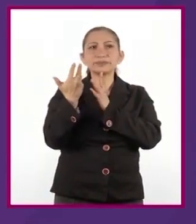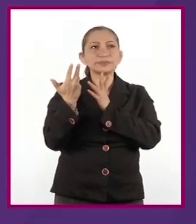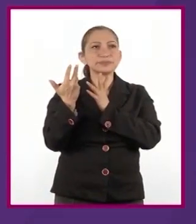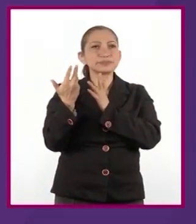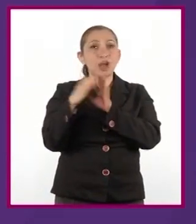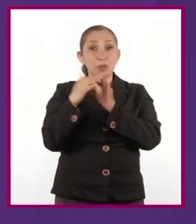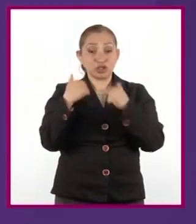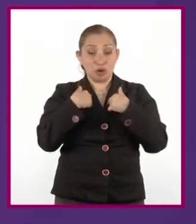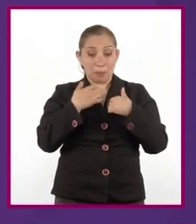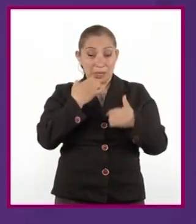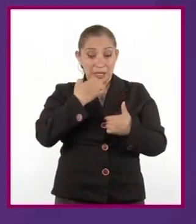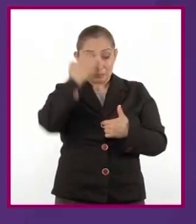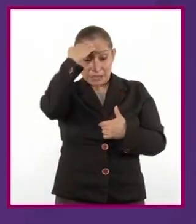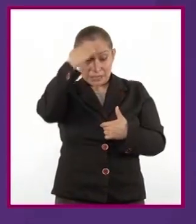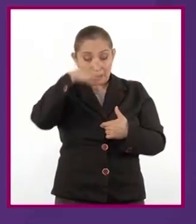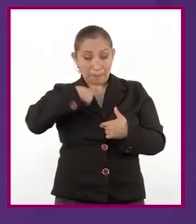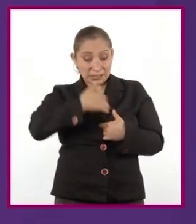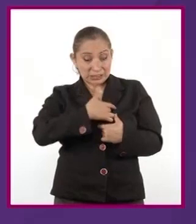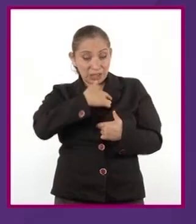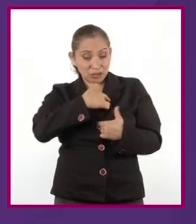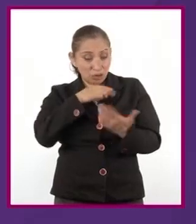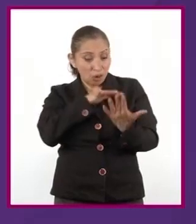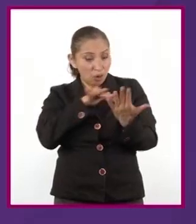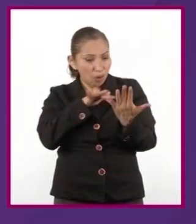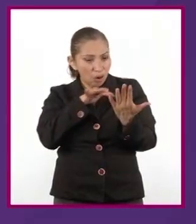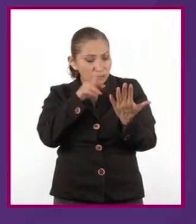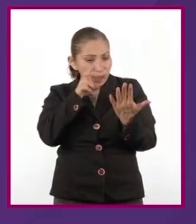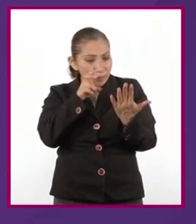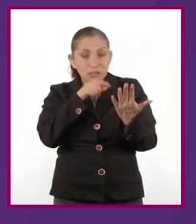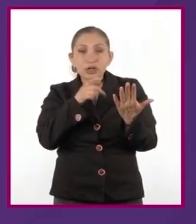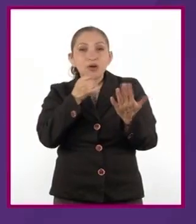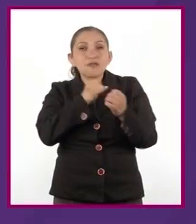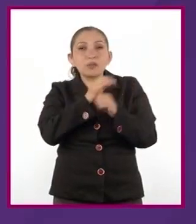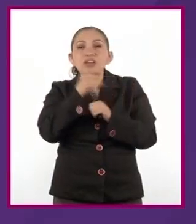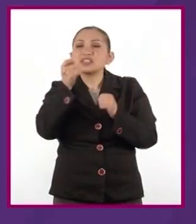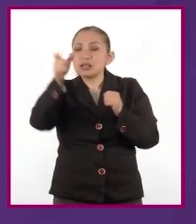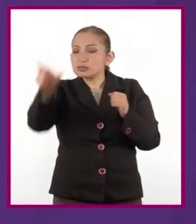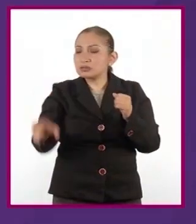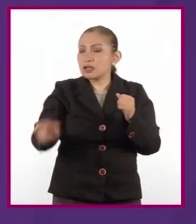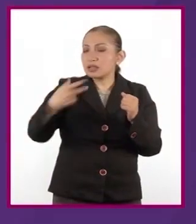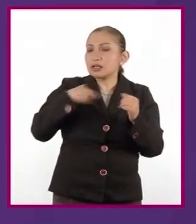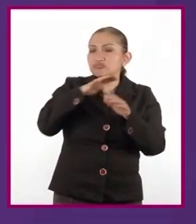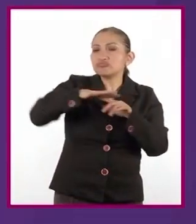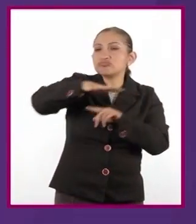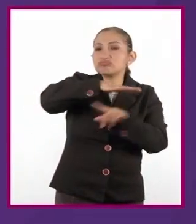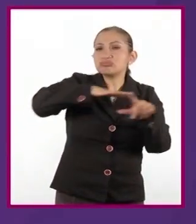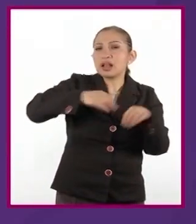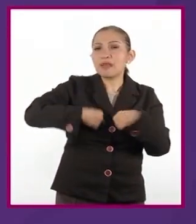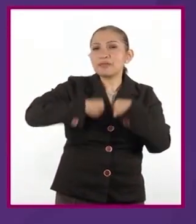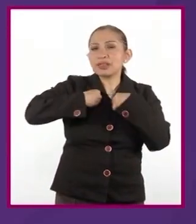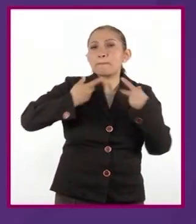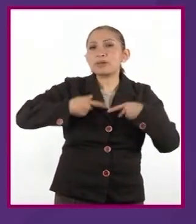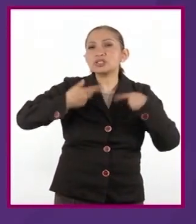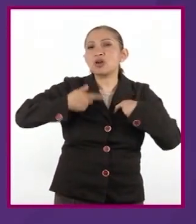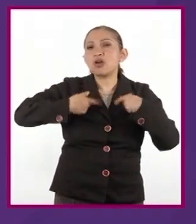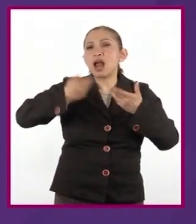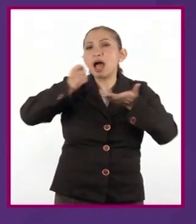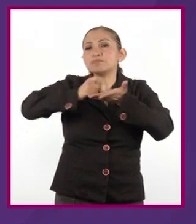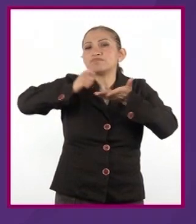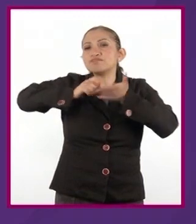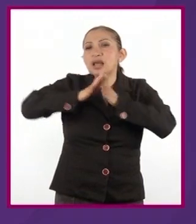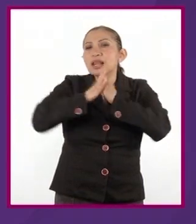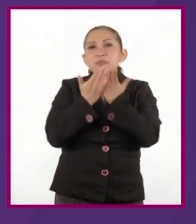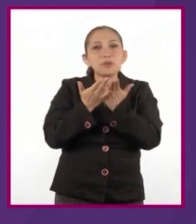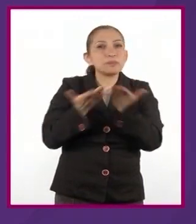tus emociones, sino básicamente de información sobre el contexto, sobre la vida del autor, sobre el contexto